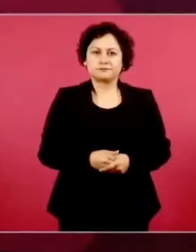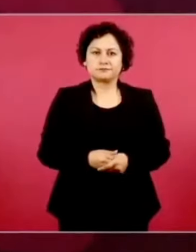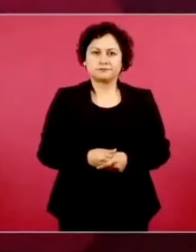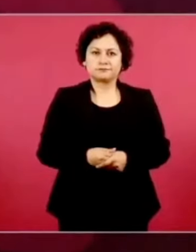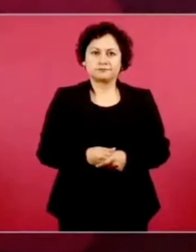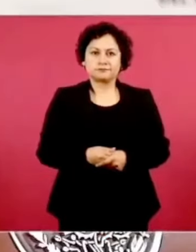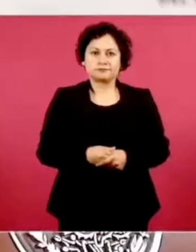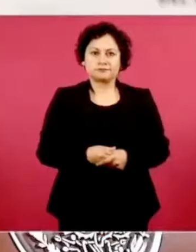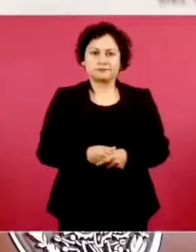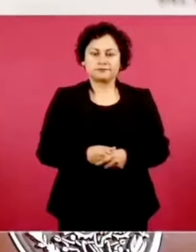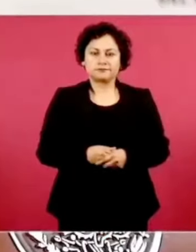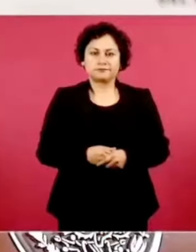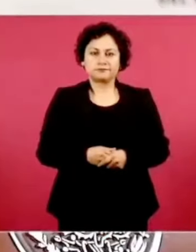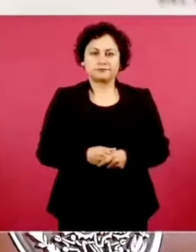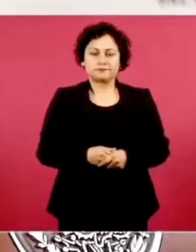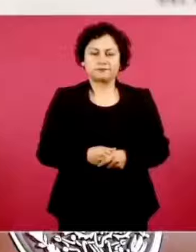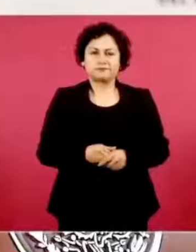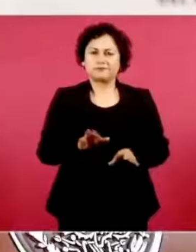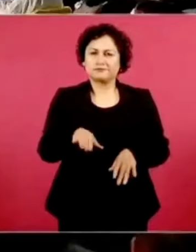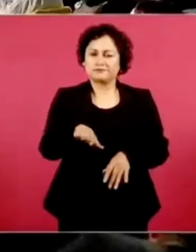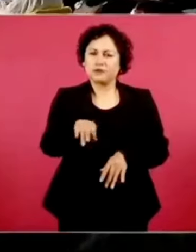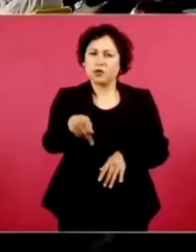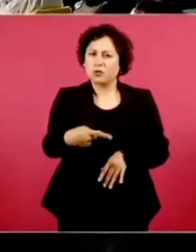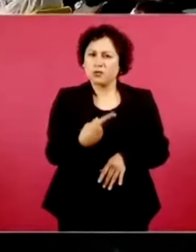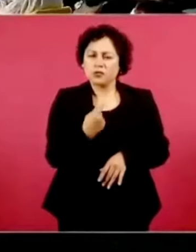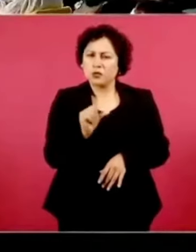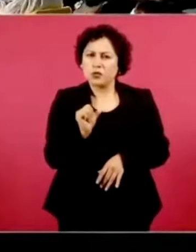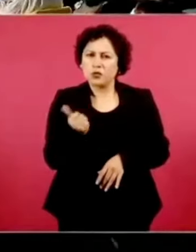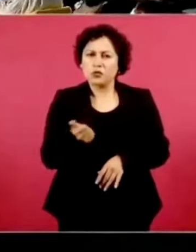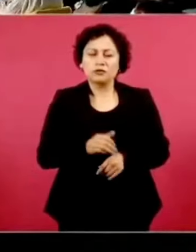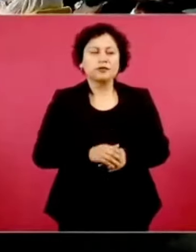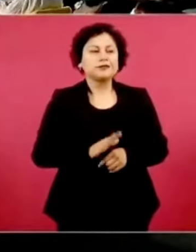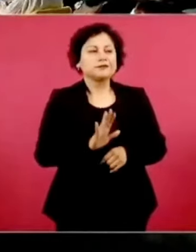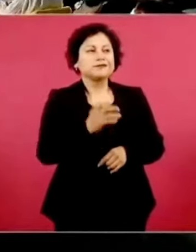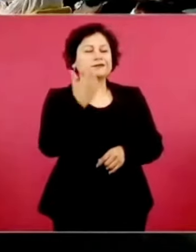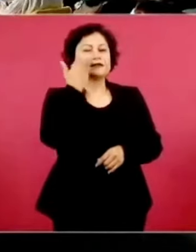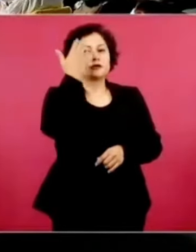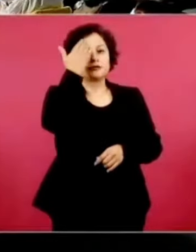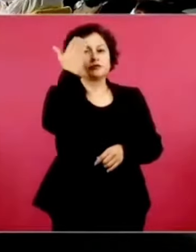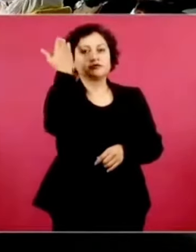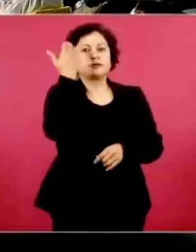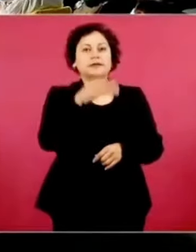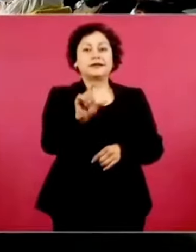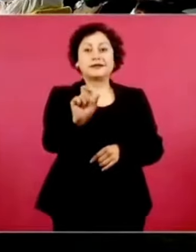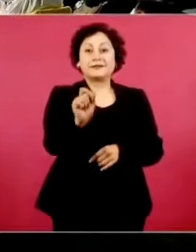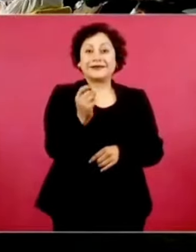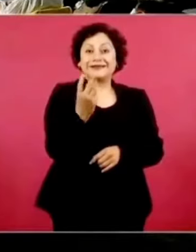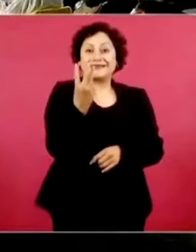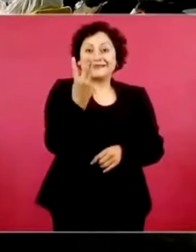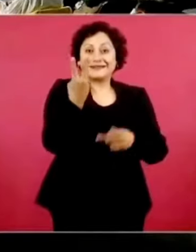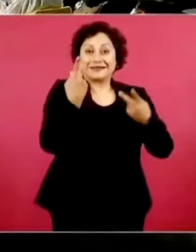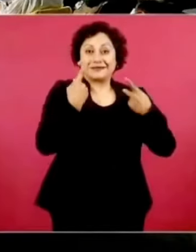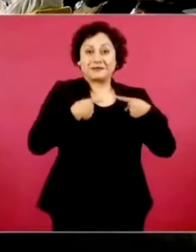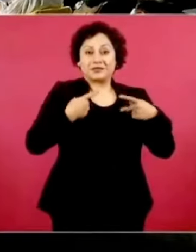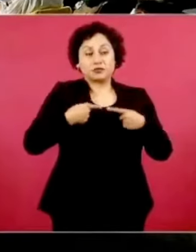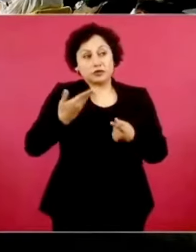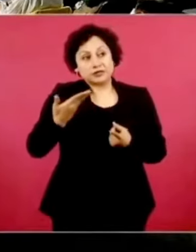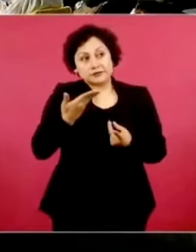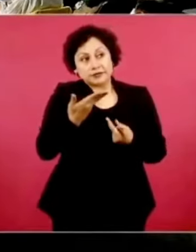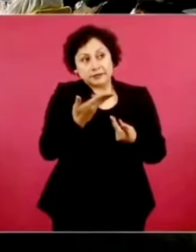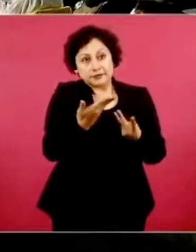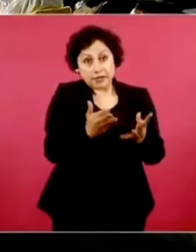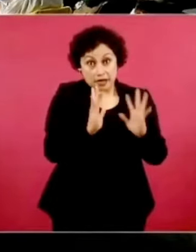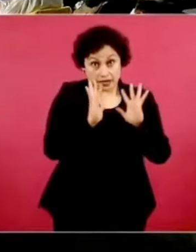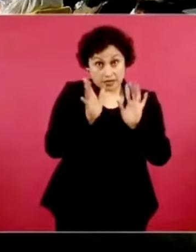¿Y qué otra cosa preguntaste? Saber si estos 23 solicitudes ya, los 23 solicitantes ya tienen seguridad